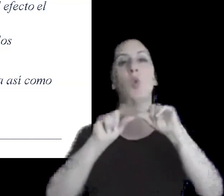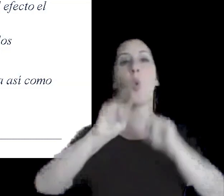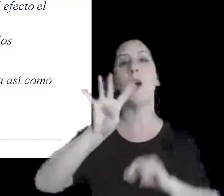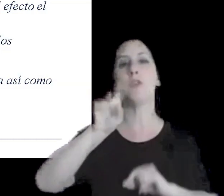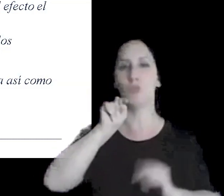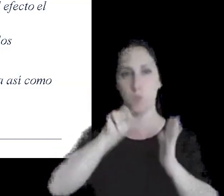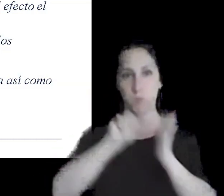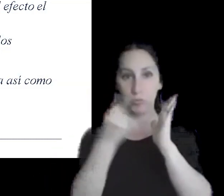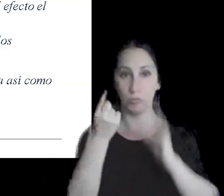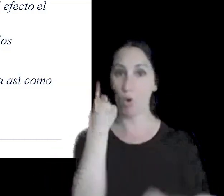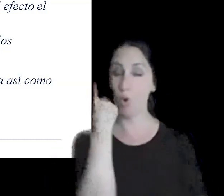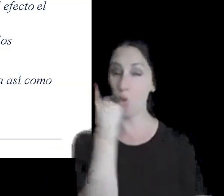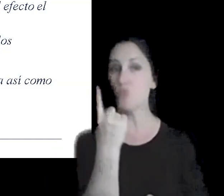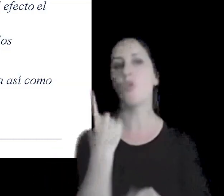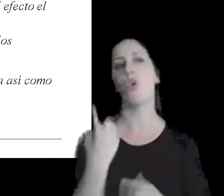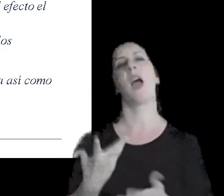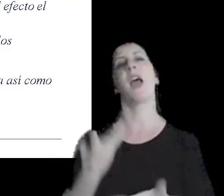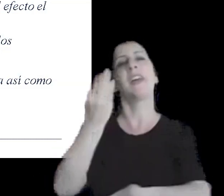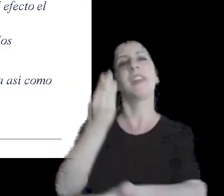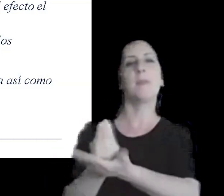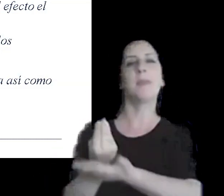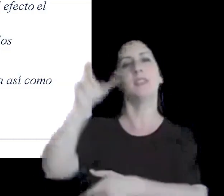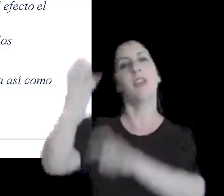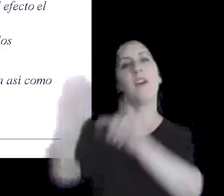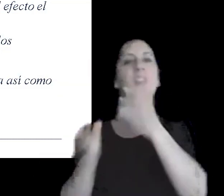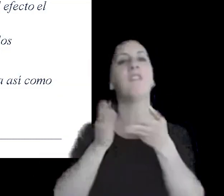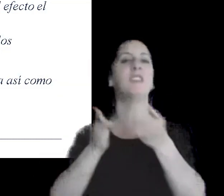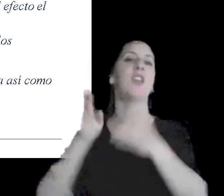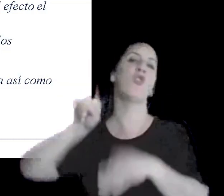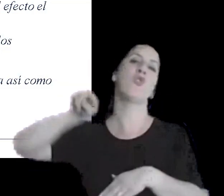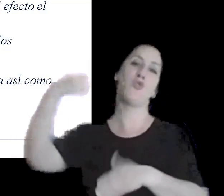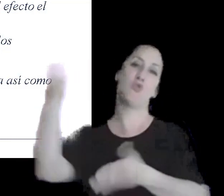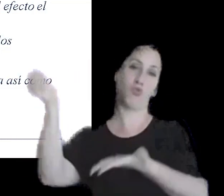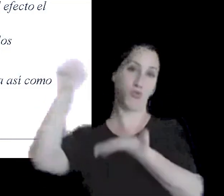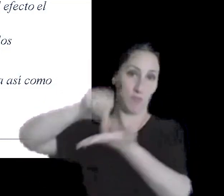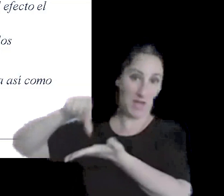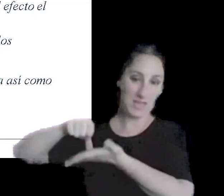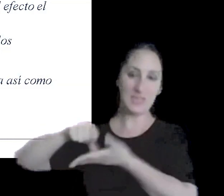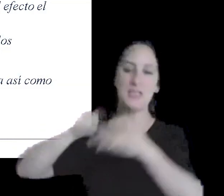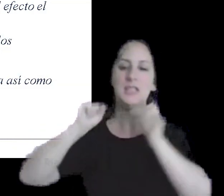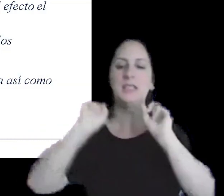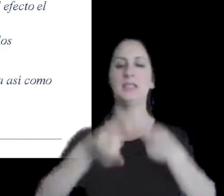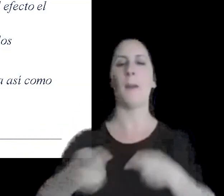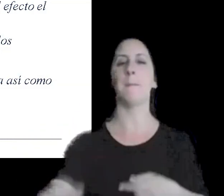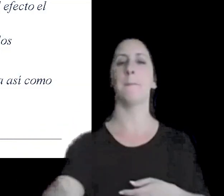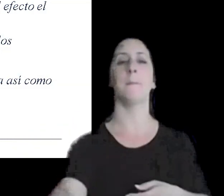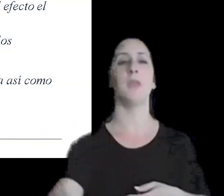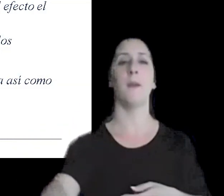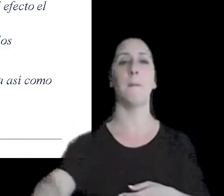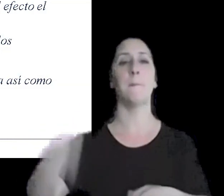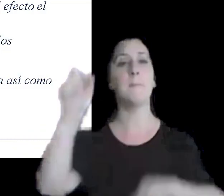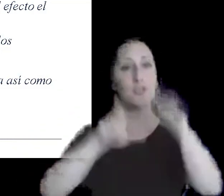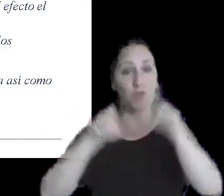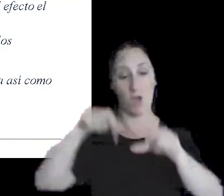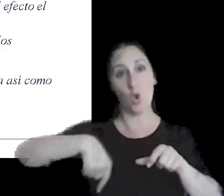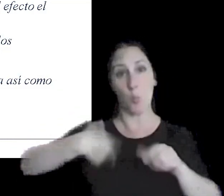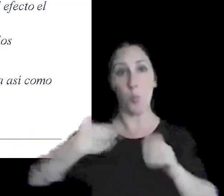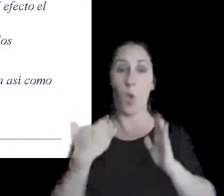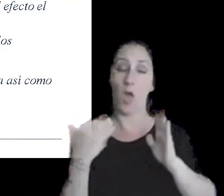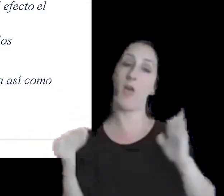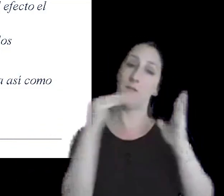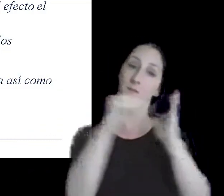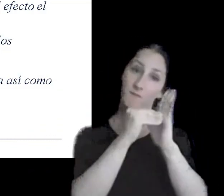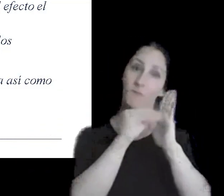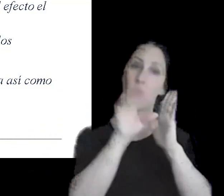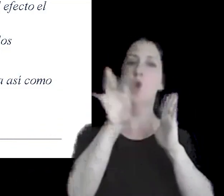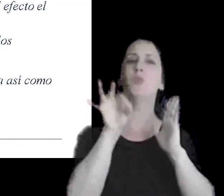cuando representa a beneficiarios del exterior así como los sujetos que hoy hubieran ejercido la opción del artículo